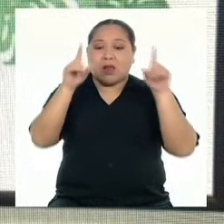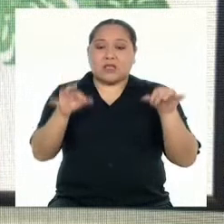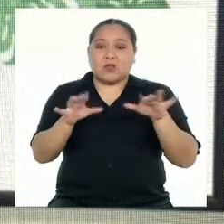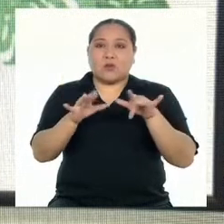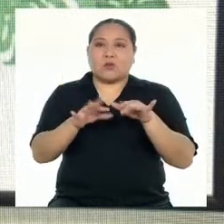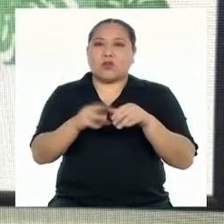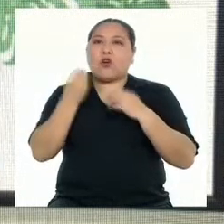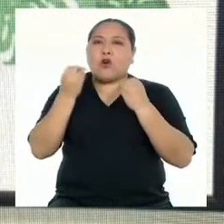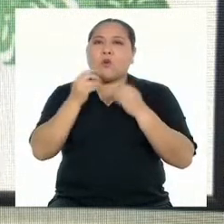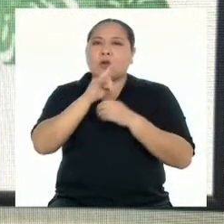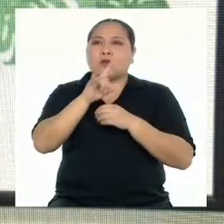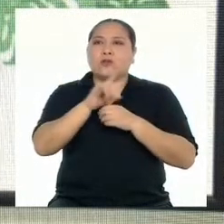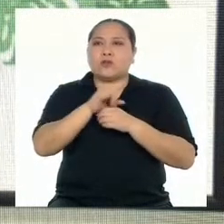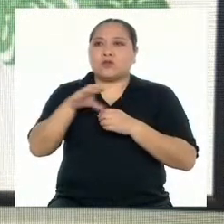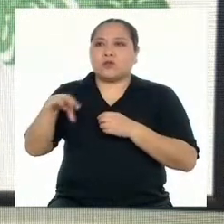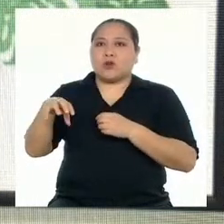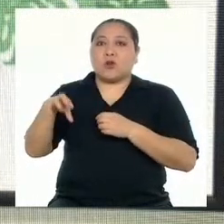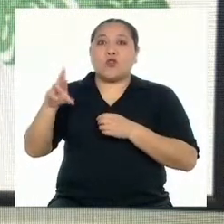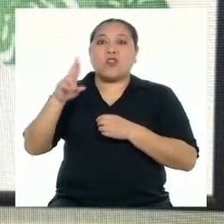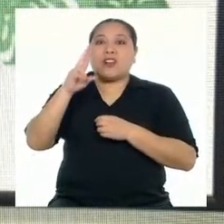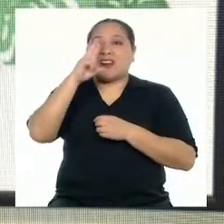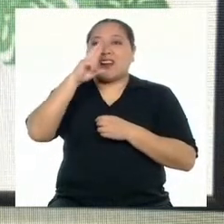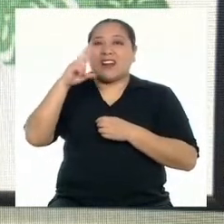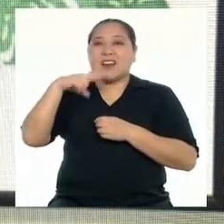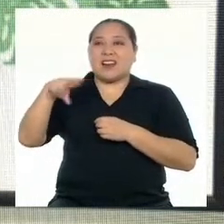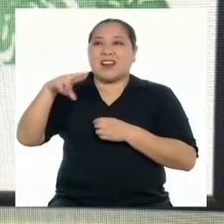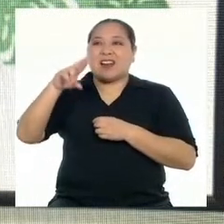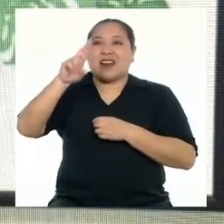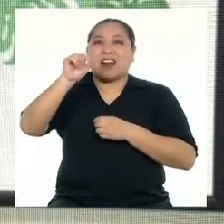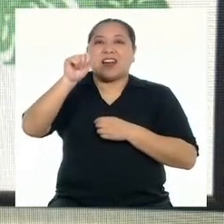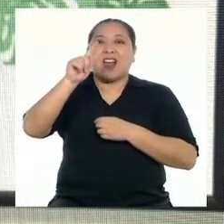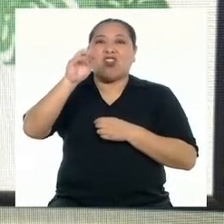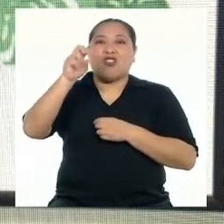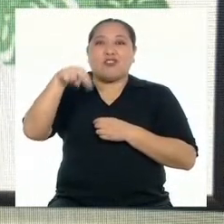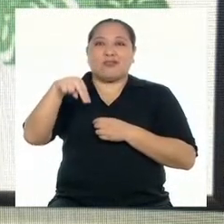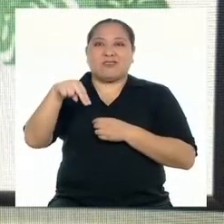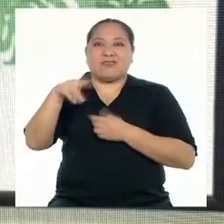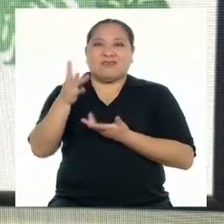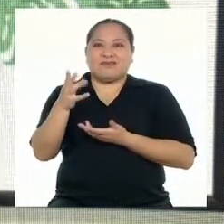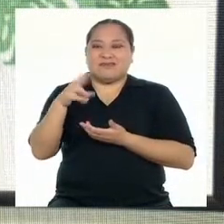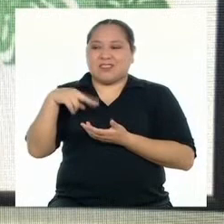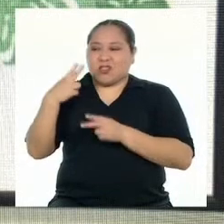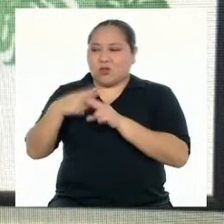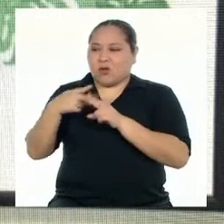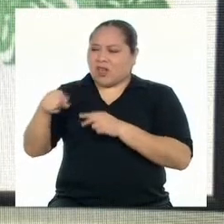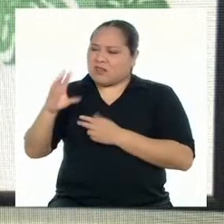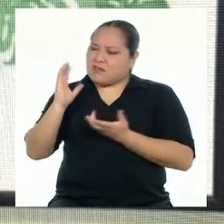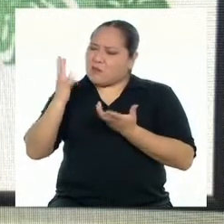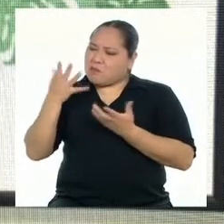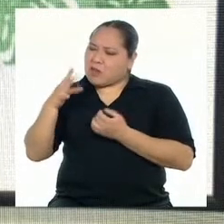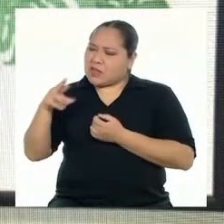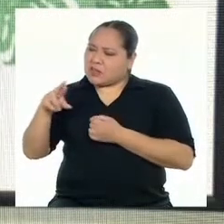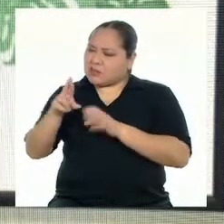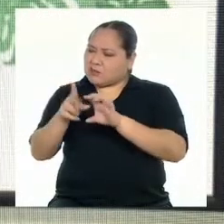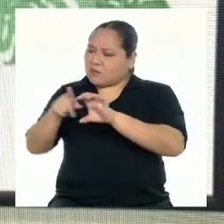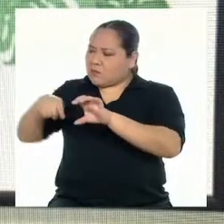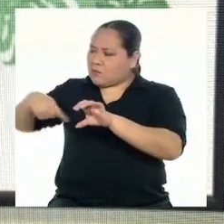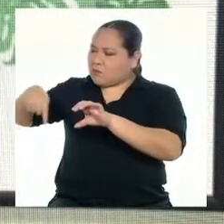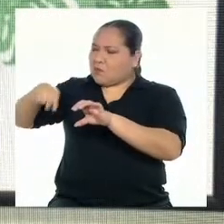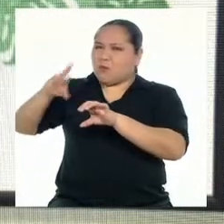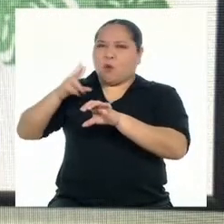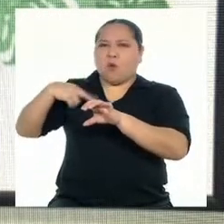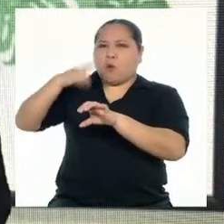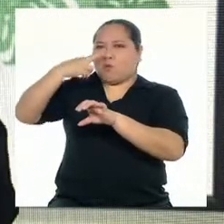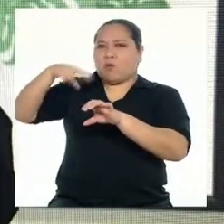y ¿cómo las manejamos? Con un ratón. A alguien se le ocurrió que eso se parecía a ratón. Tenía una cola, un mouse.